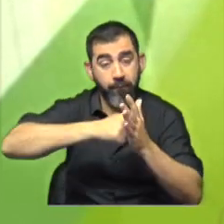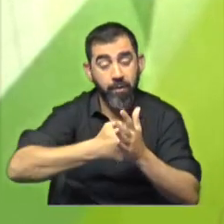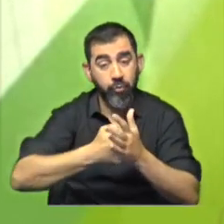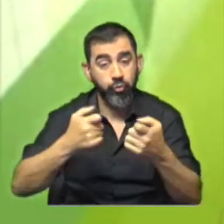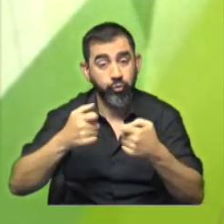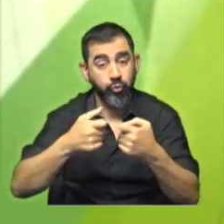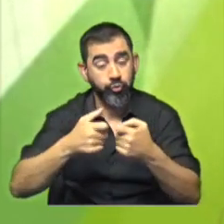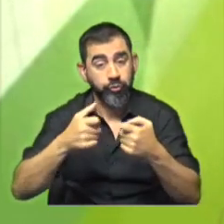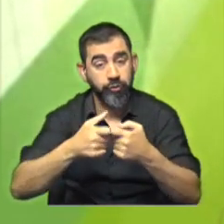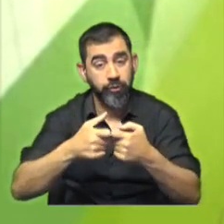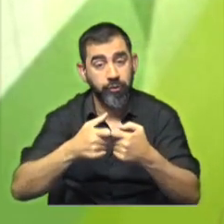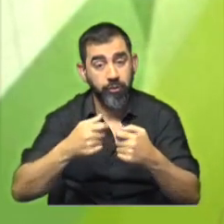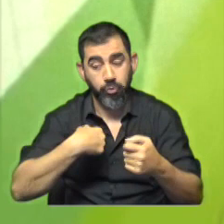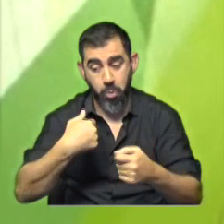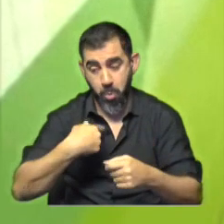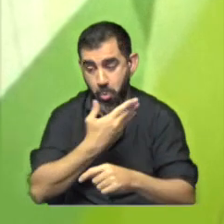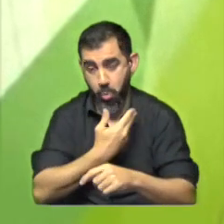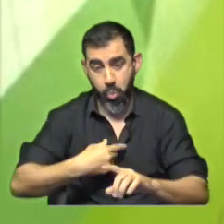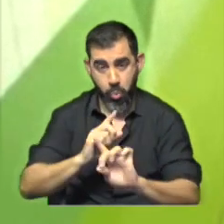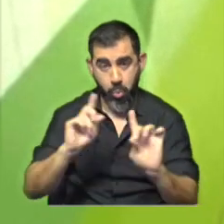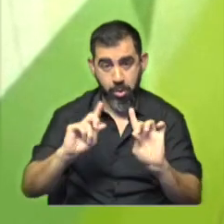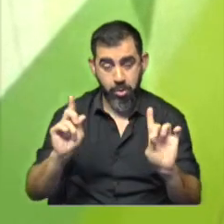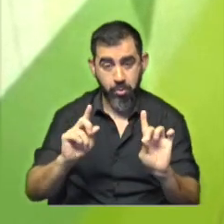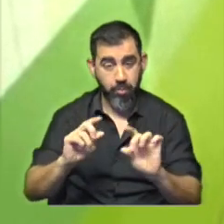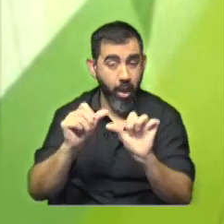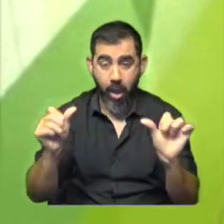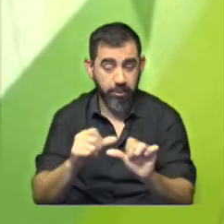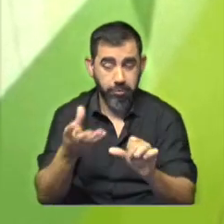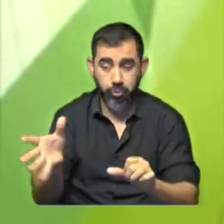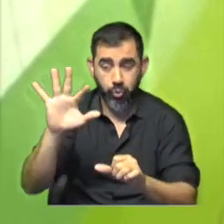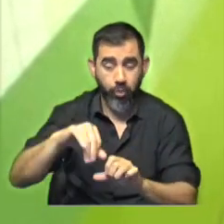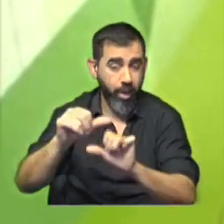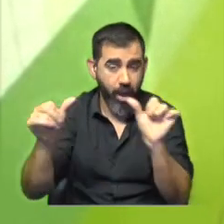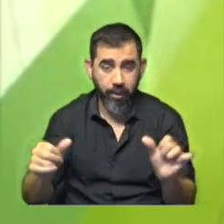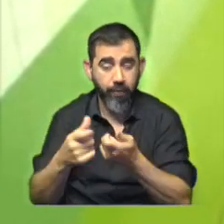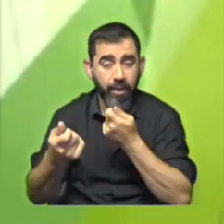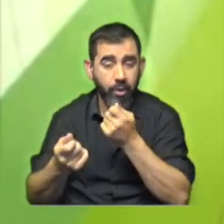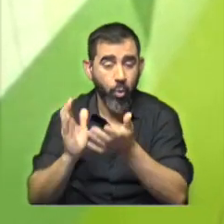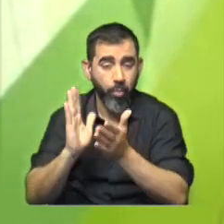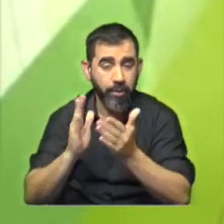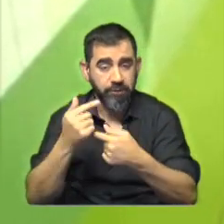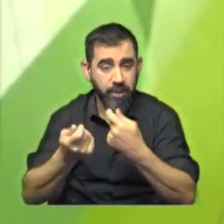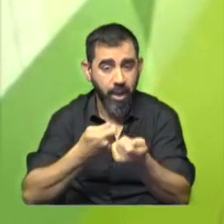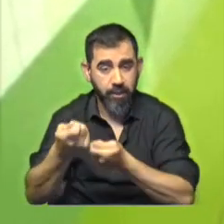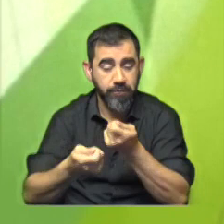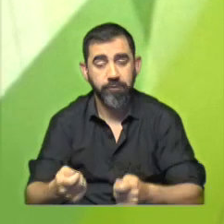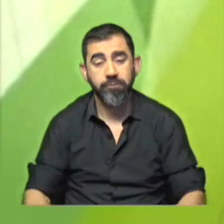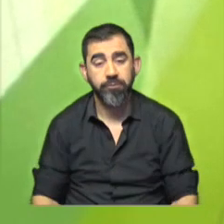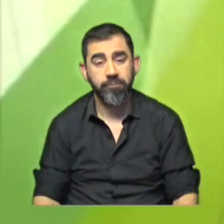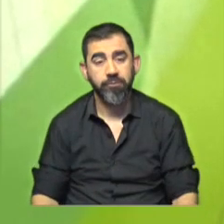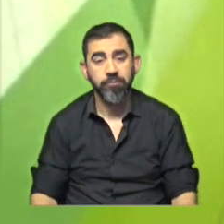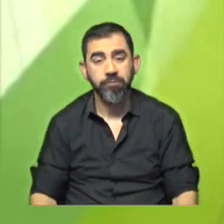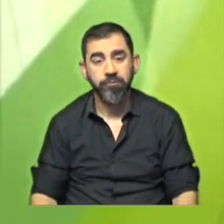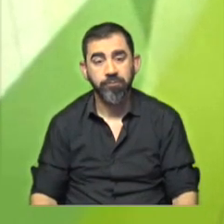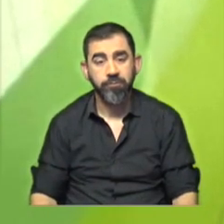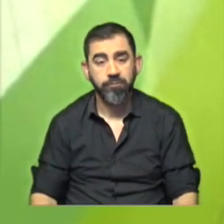sociedad que no le pertenece a una persona, es lo que ocurre a diario en las actividades comerciales. Pues para